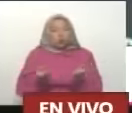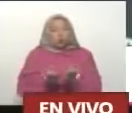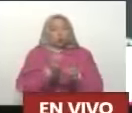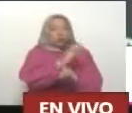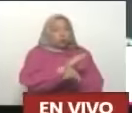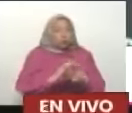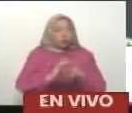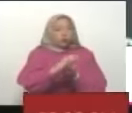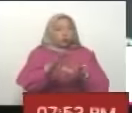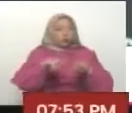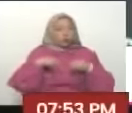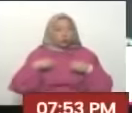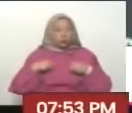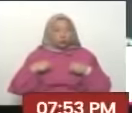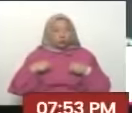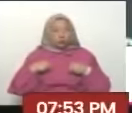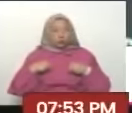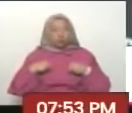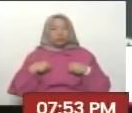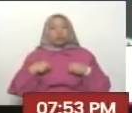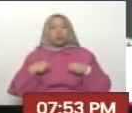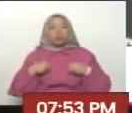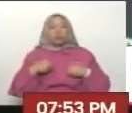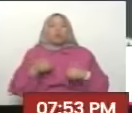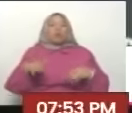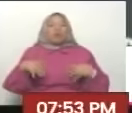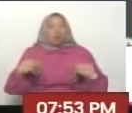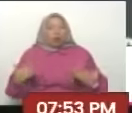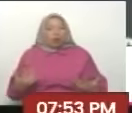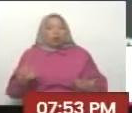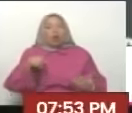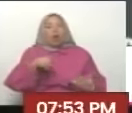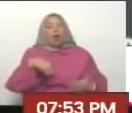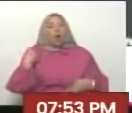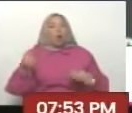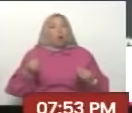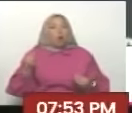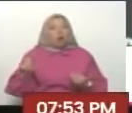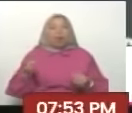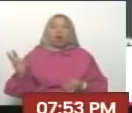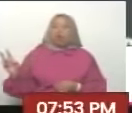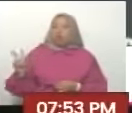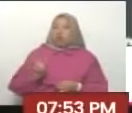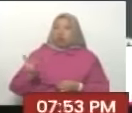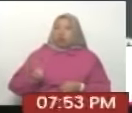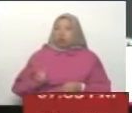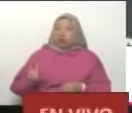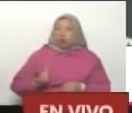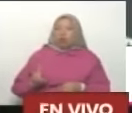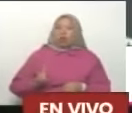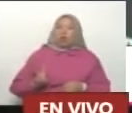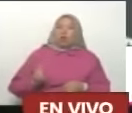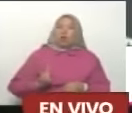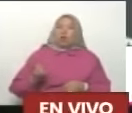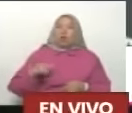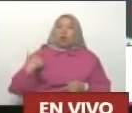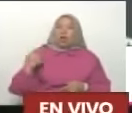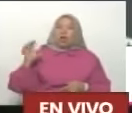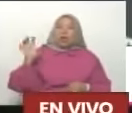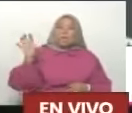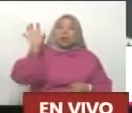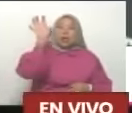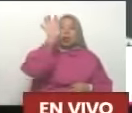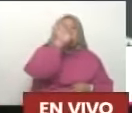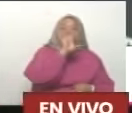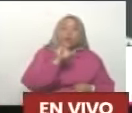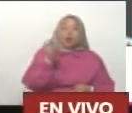¿Qué rol Puede jugar Según usted Venezuela A escala internacional? El